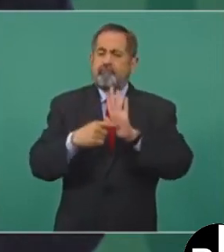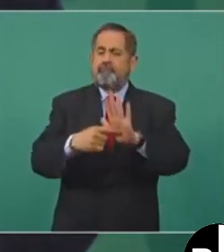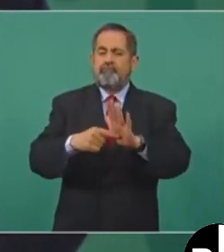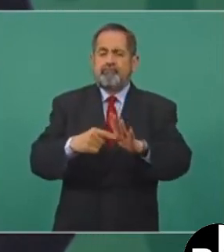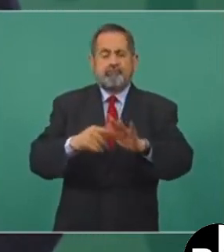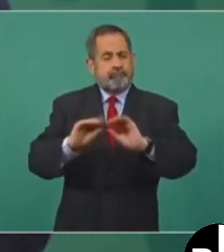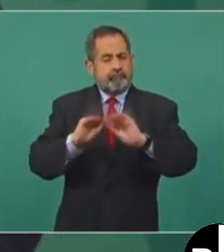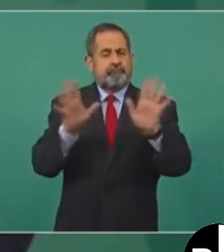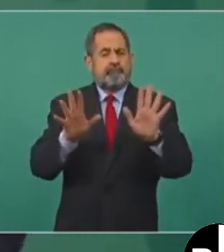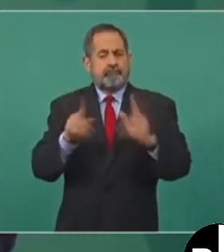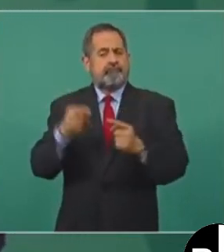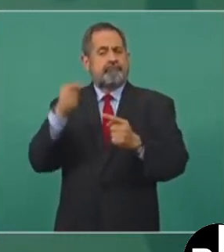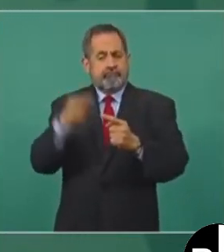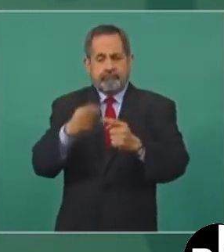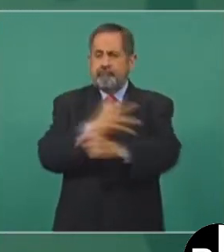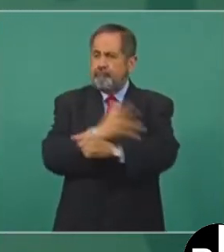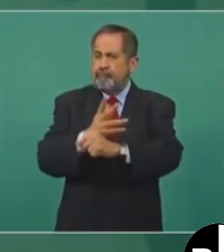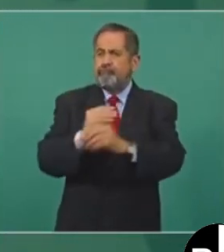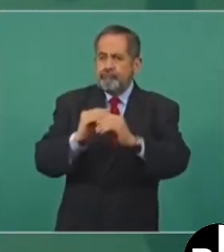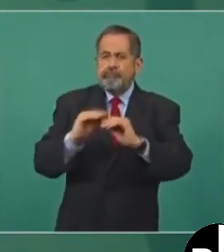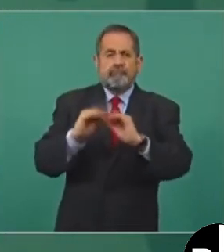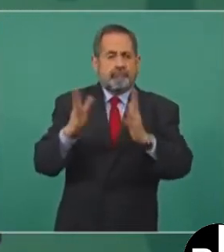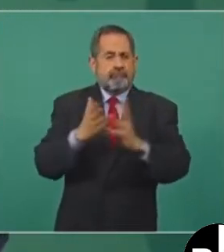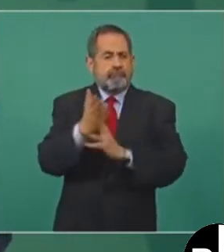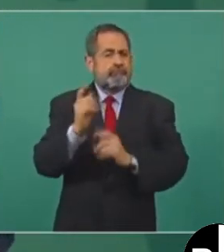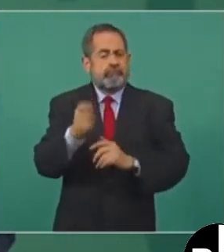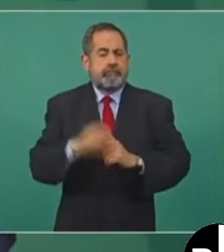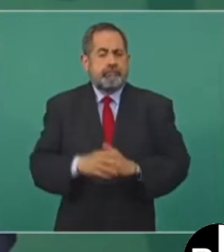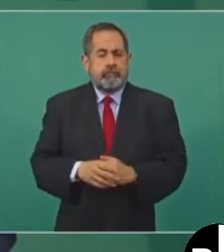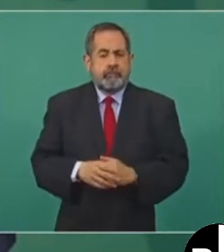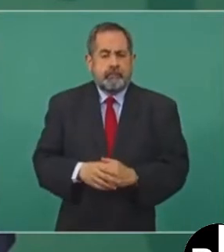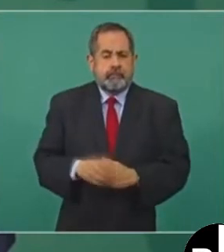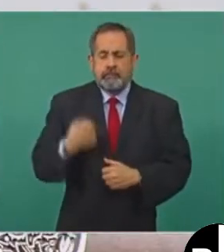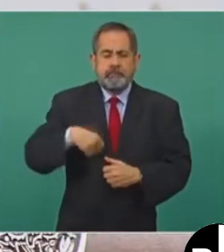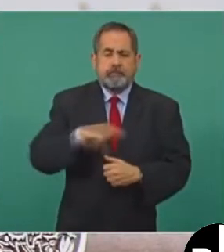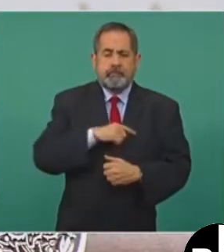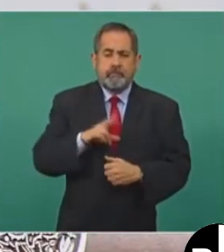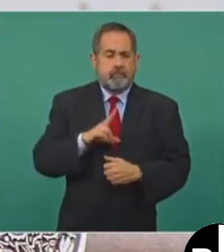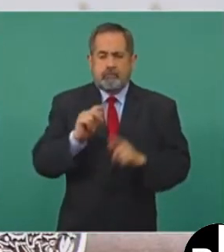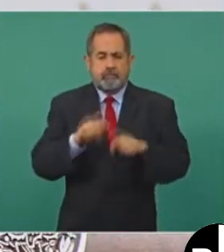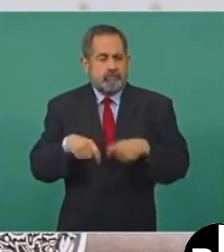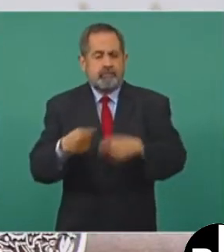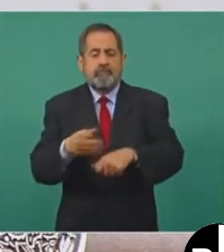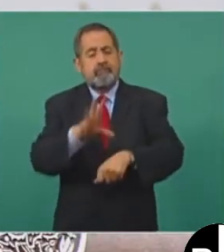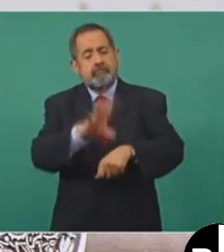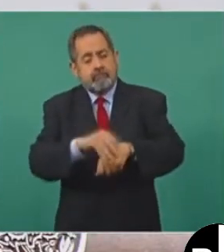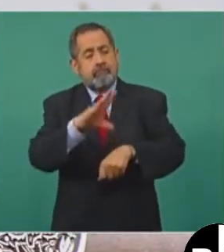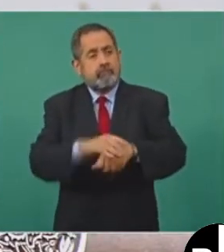definición, la transparencia. Nosotros no vamos a otorgar permisos